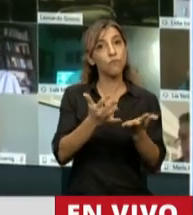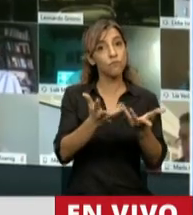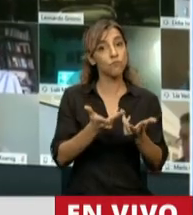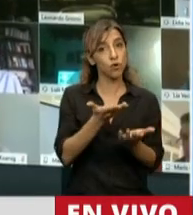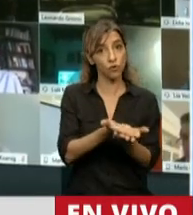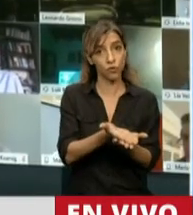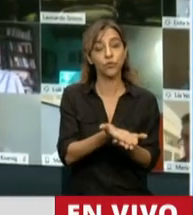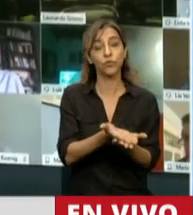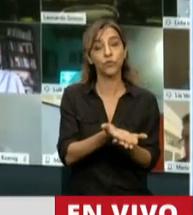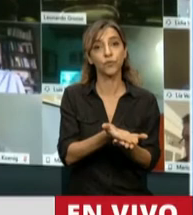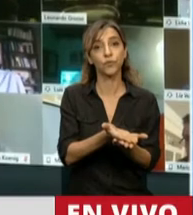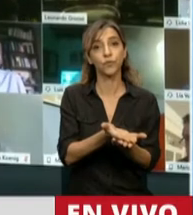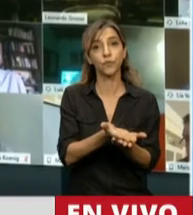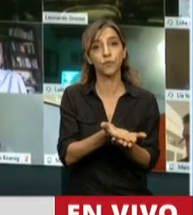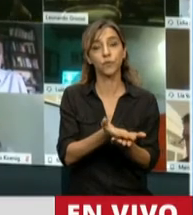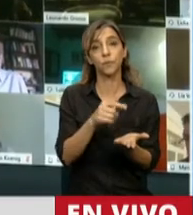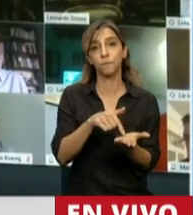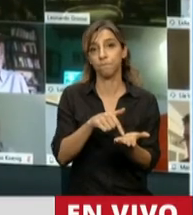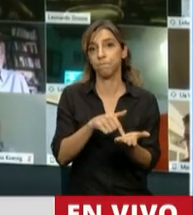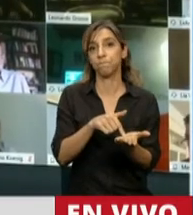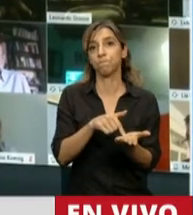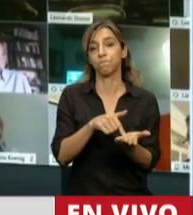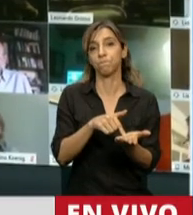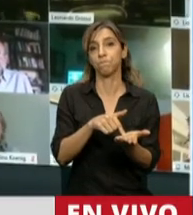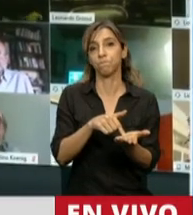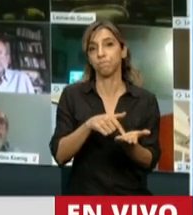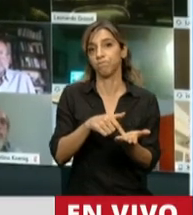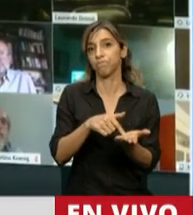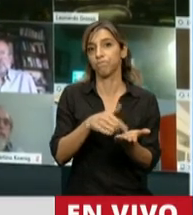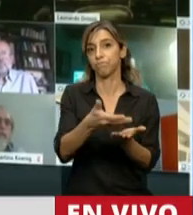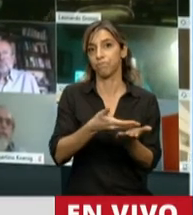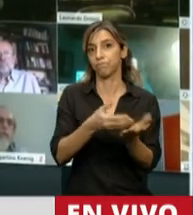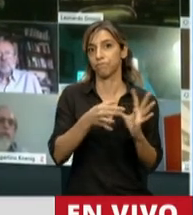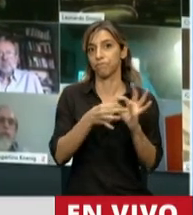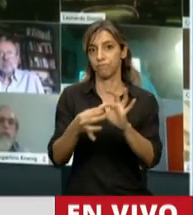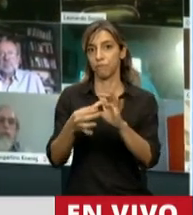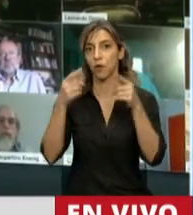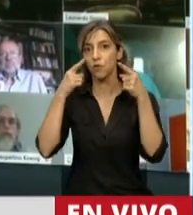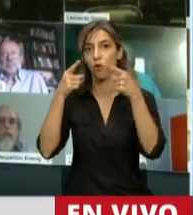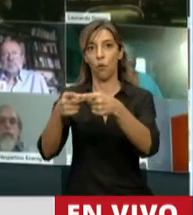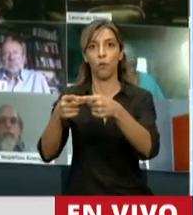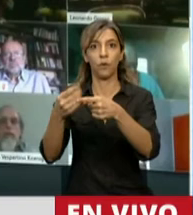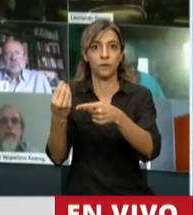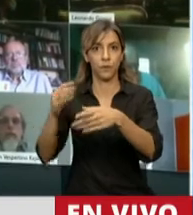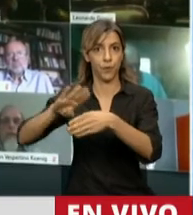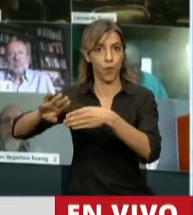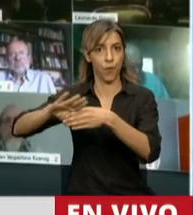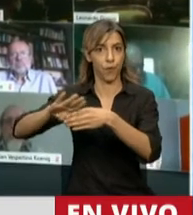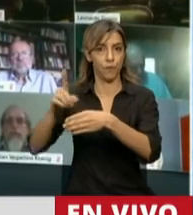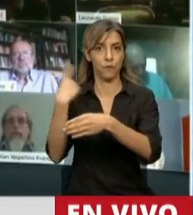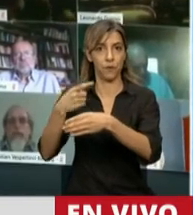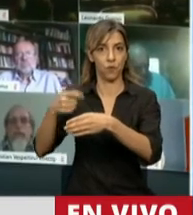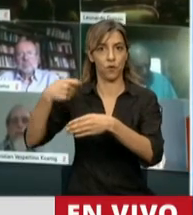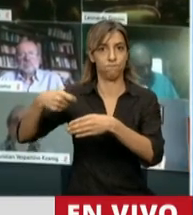se hace bajo los objetivos de sostenibilidad de la deuda. Se